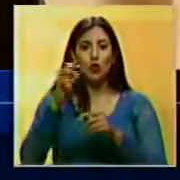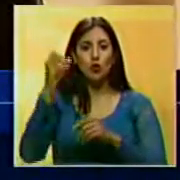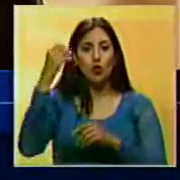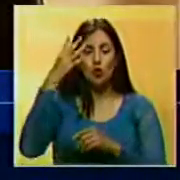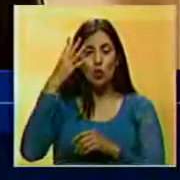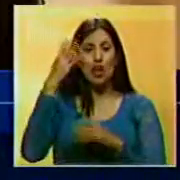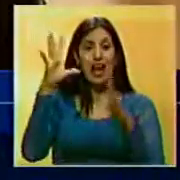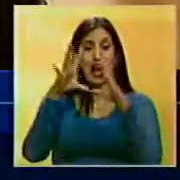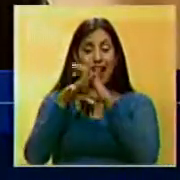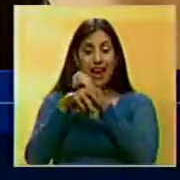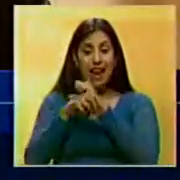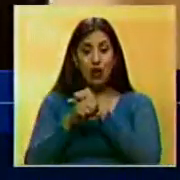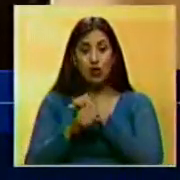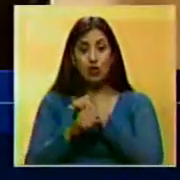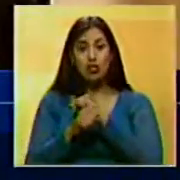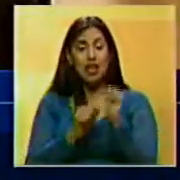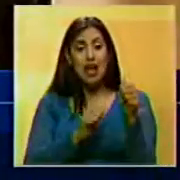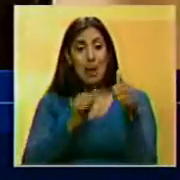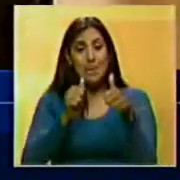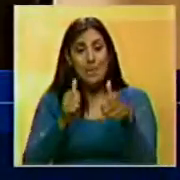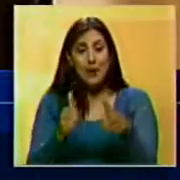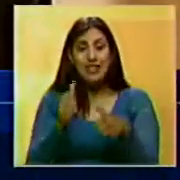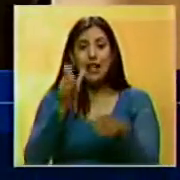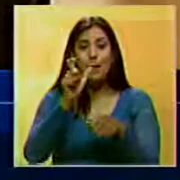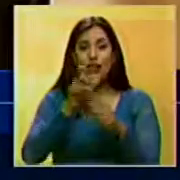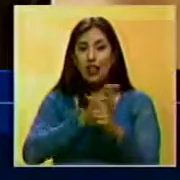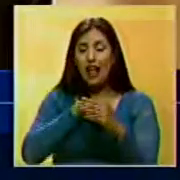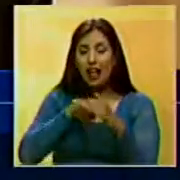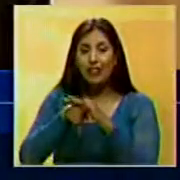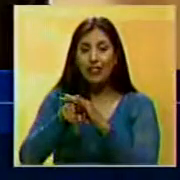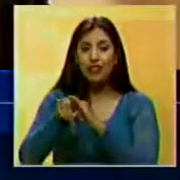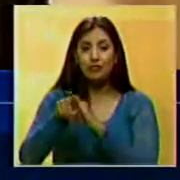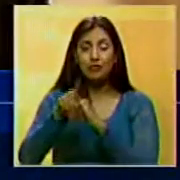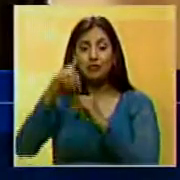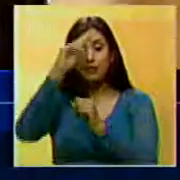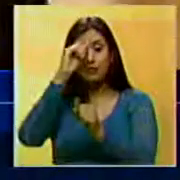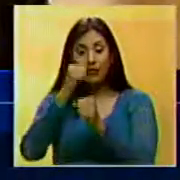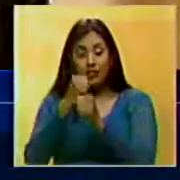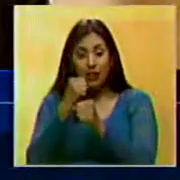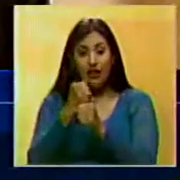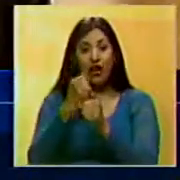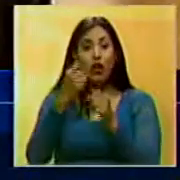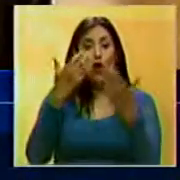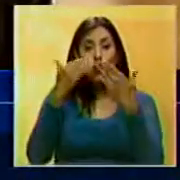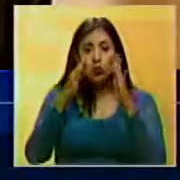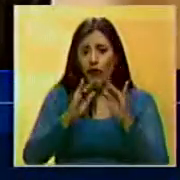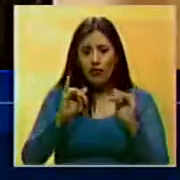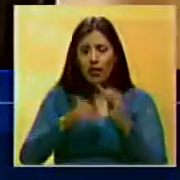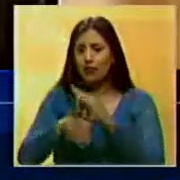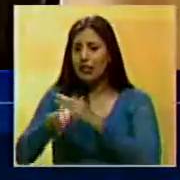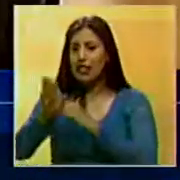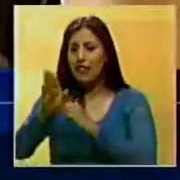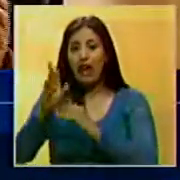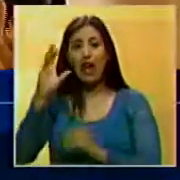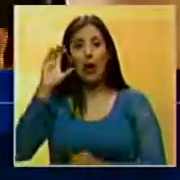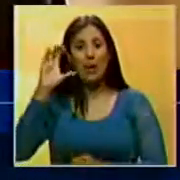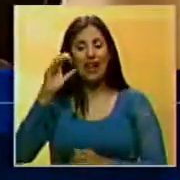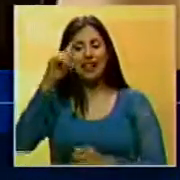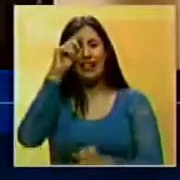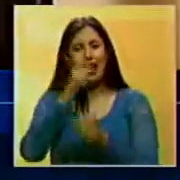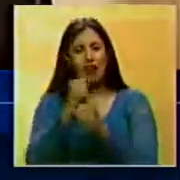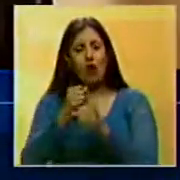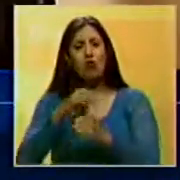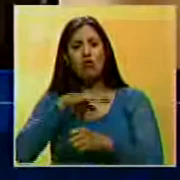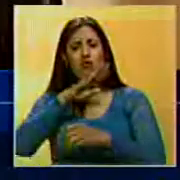es en las noches, a partir cuando la gente regresa de sus trabajos, de sus estudios, en un país donde el empleo es